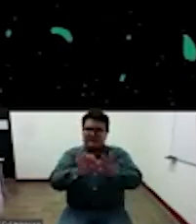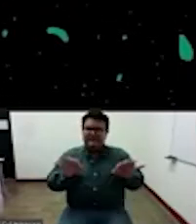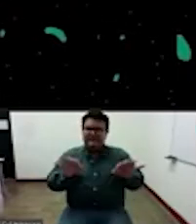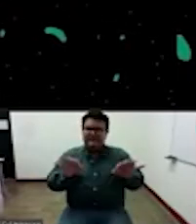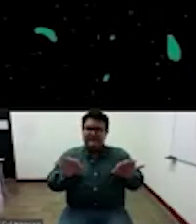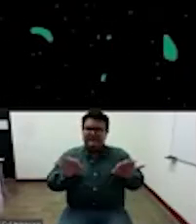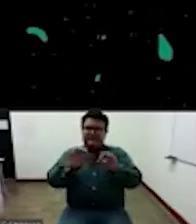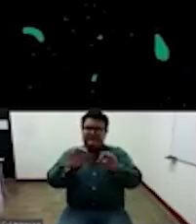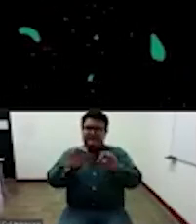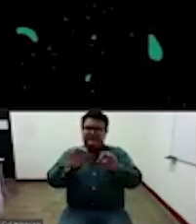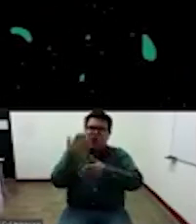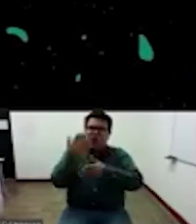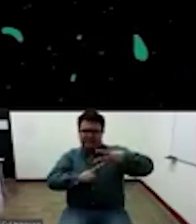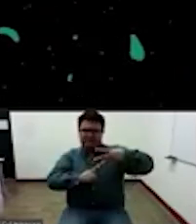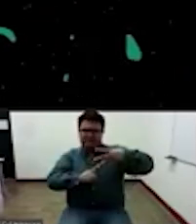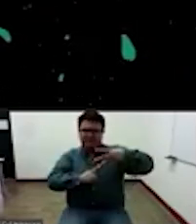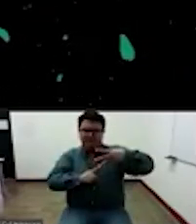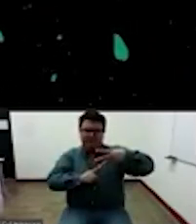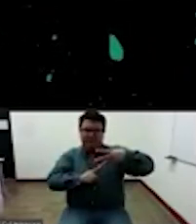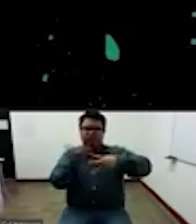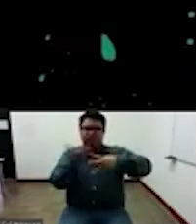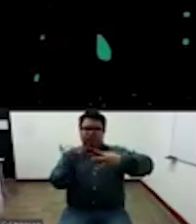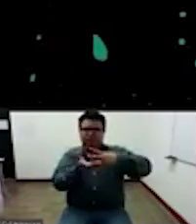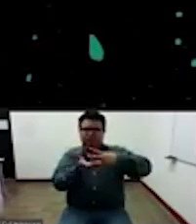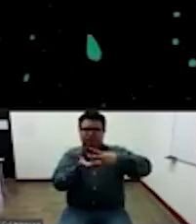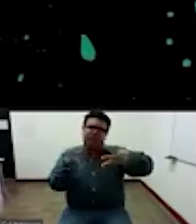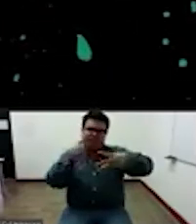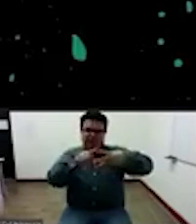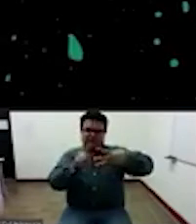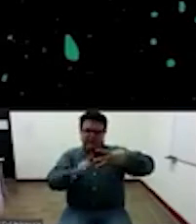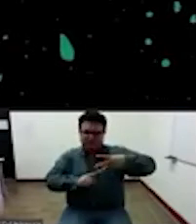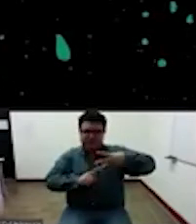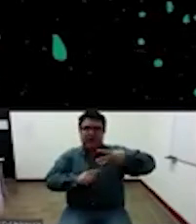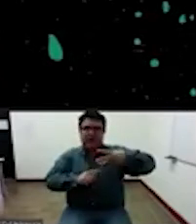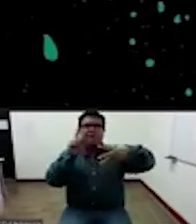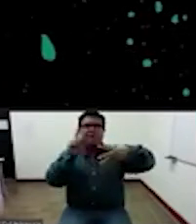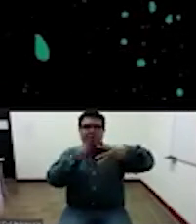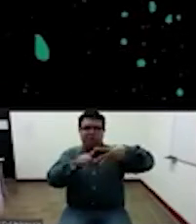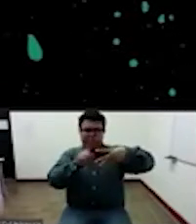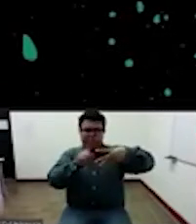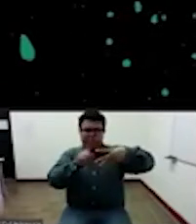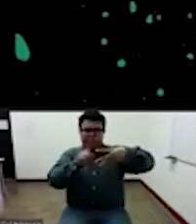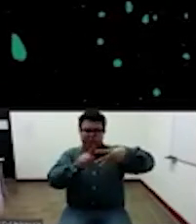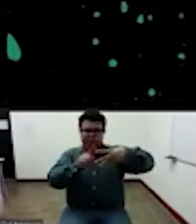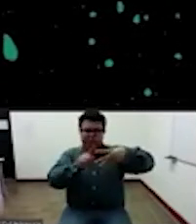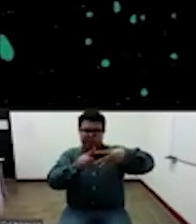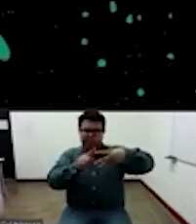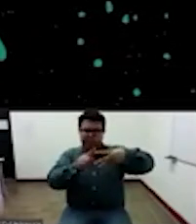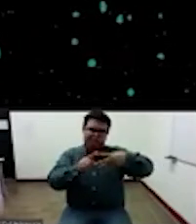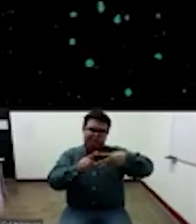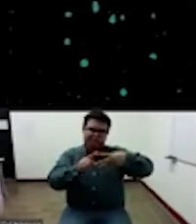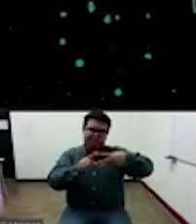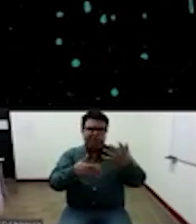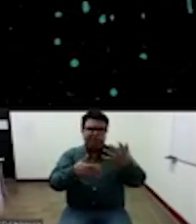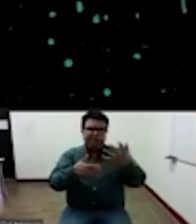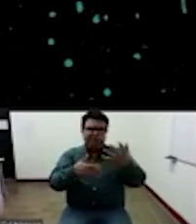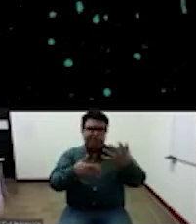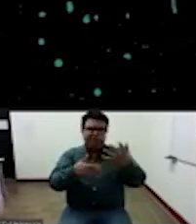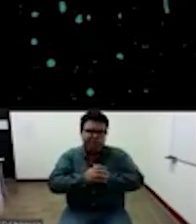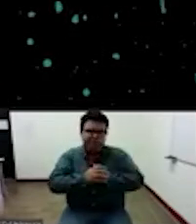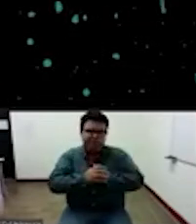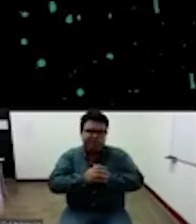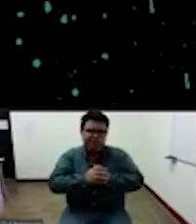como en tres etapas o tres épocas por ejemplo del parte desde desde la esa